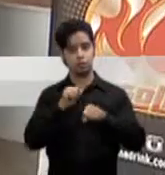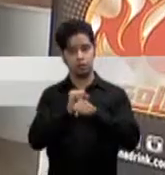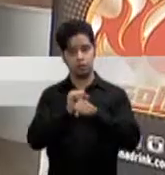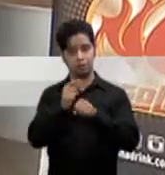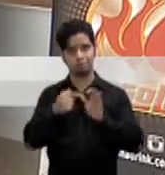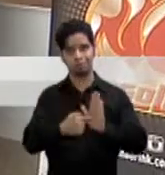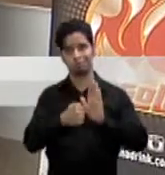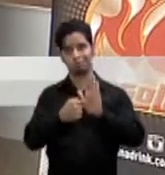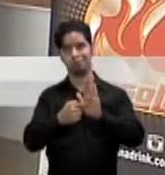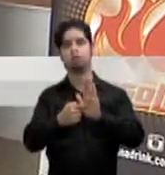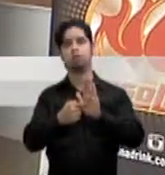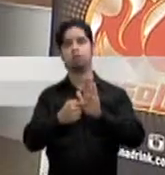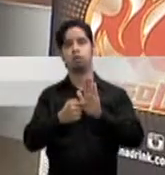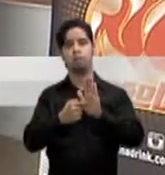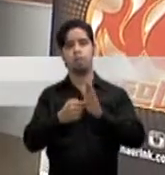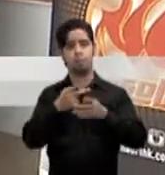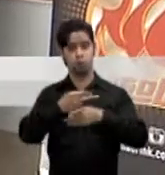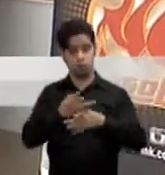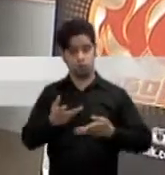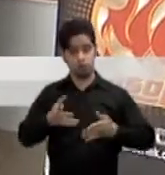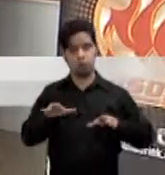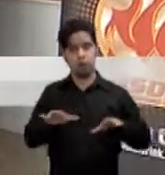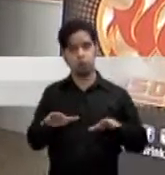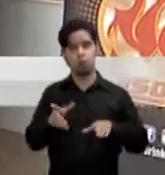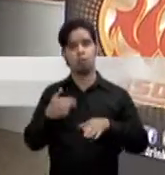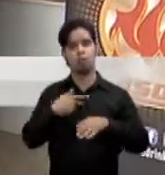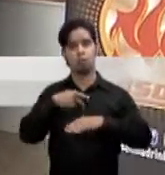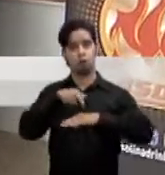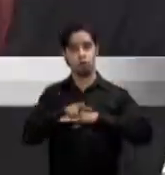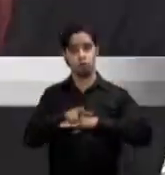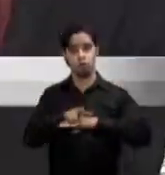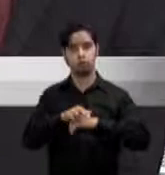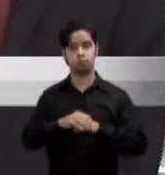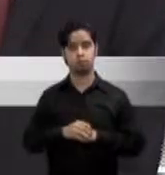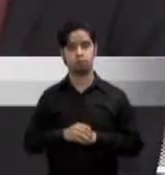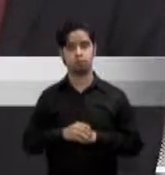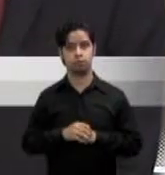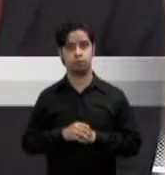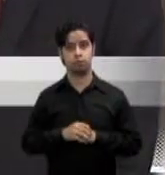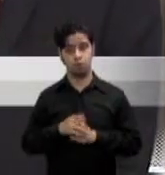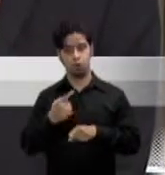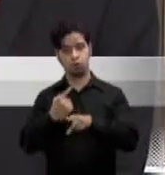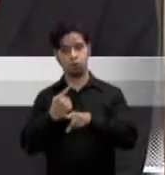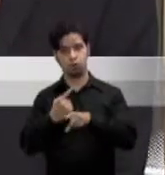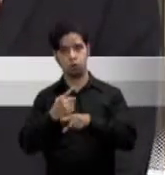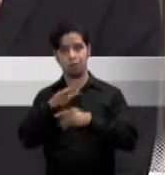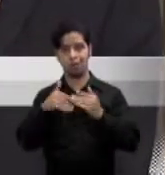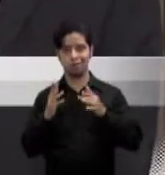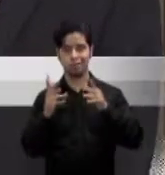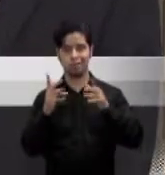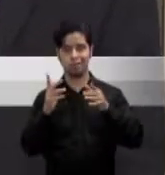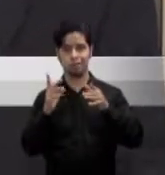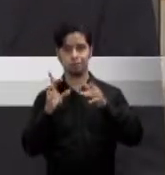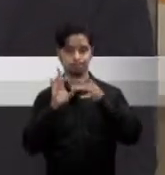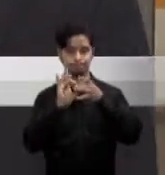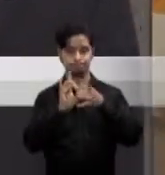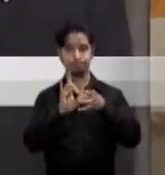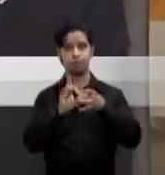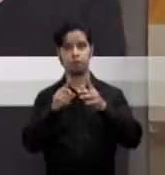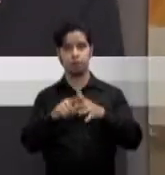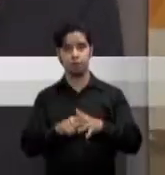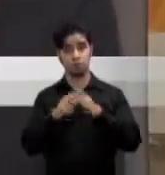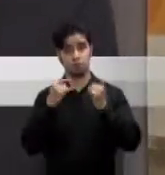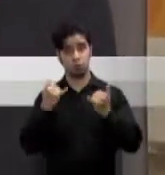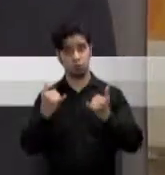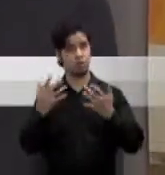rico sobre todo en la costa este de los eeuu está haciendo un esfuerzo adicional eso es correcto y esta alianza que se ha anunciado hoy que ya comenzó